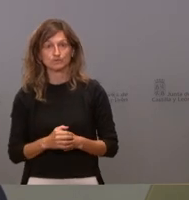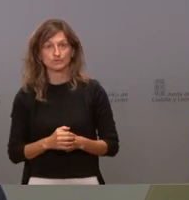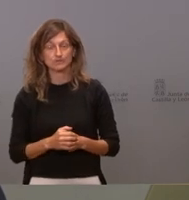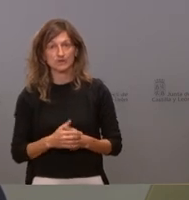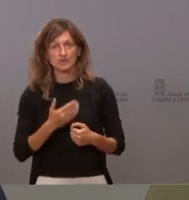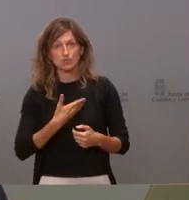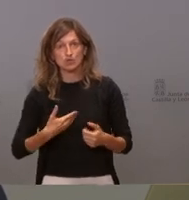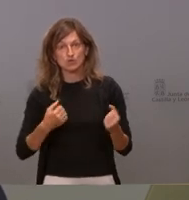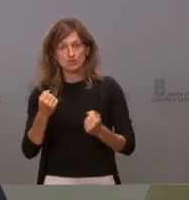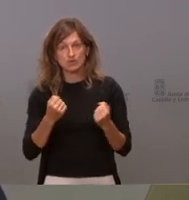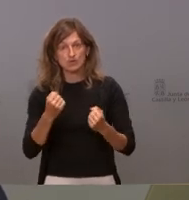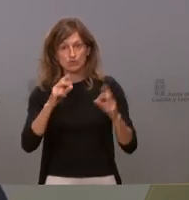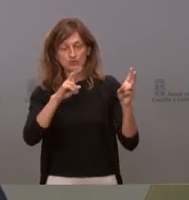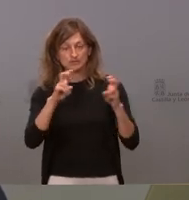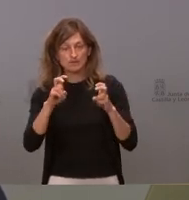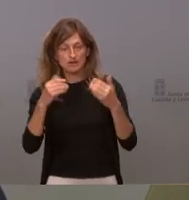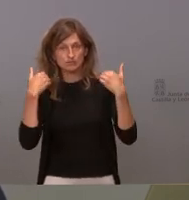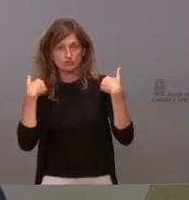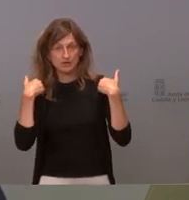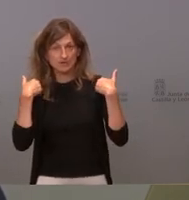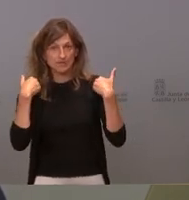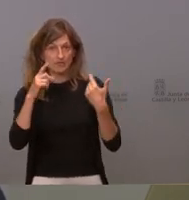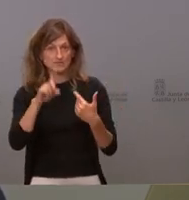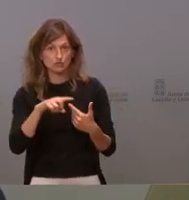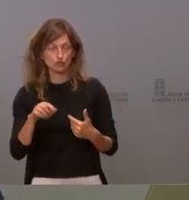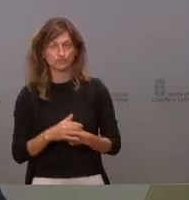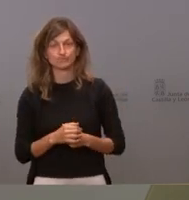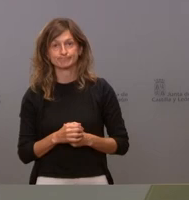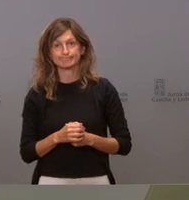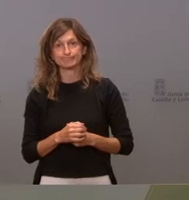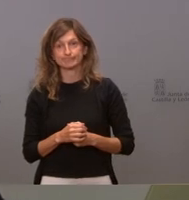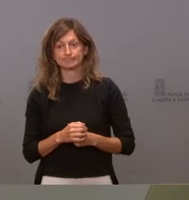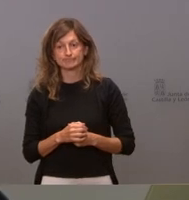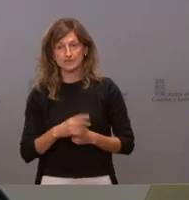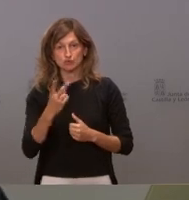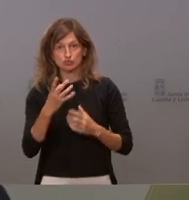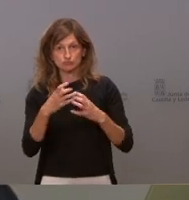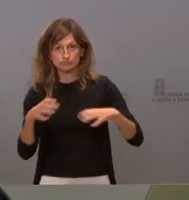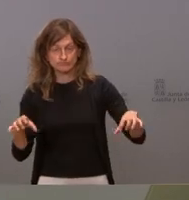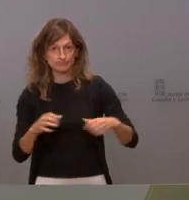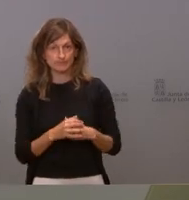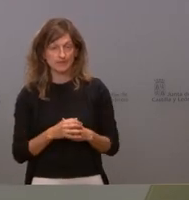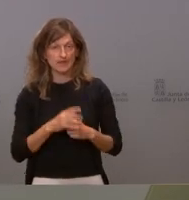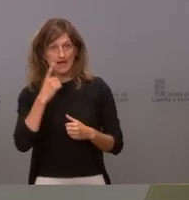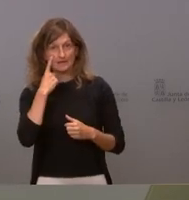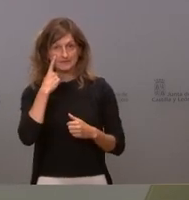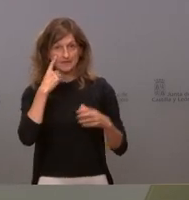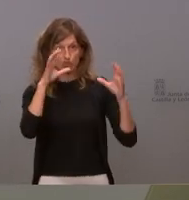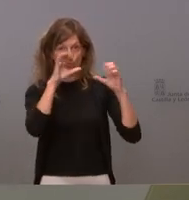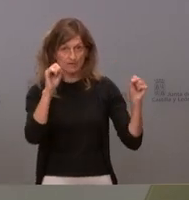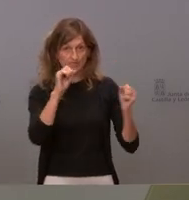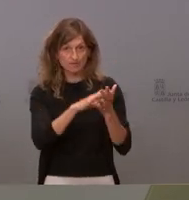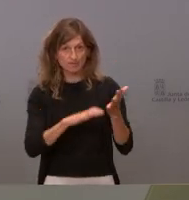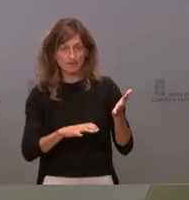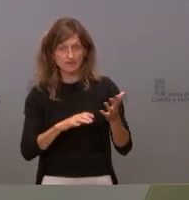vehículo en algunos de los aspectos de responsabilidades en nuestro ordenamiento jurídico por lo tanto hay esas dos vertientes la vertiente del atestado de la guardia civil